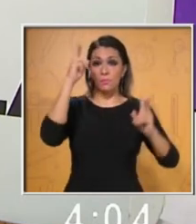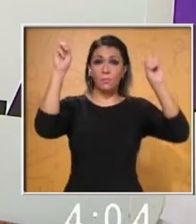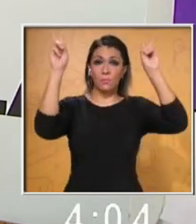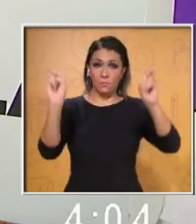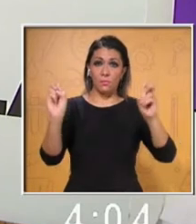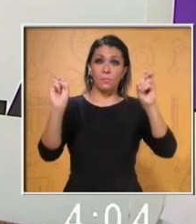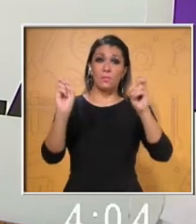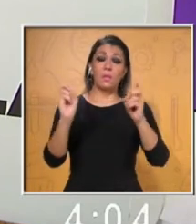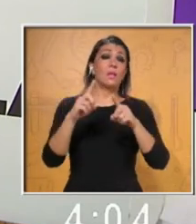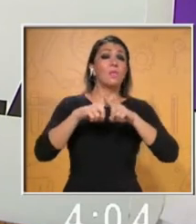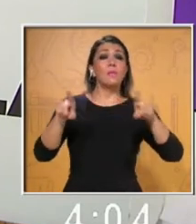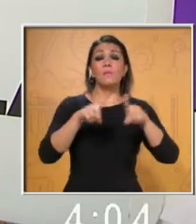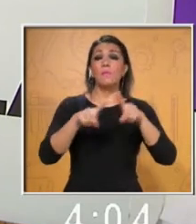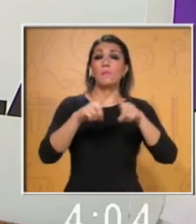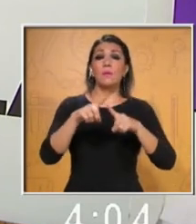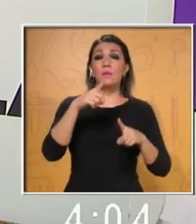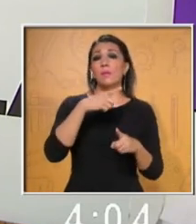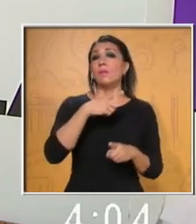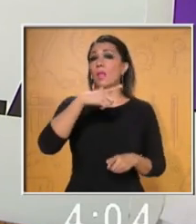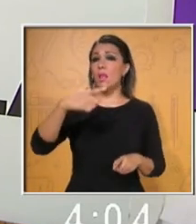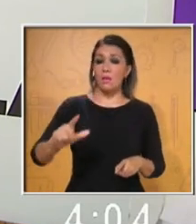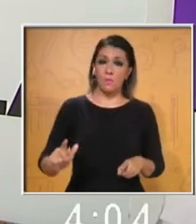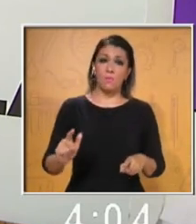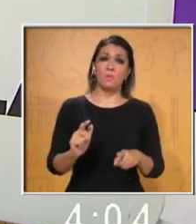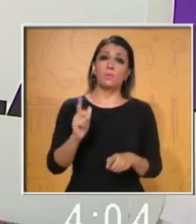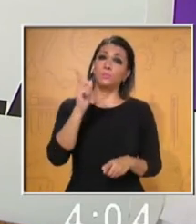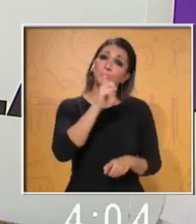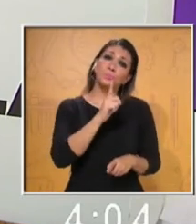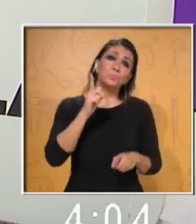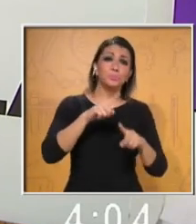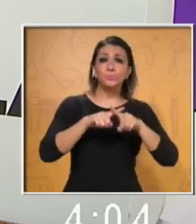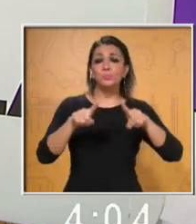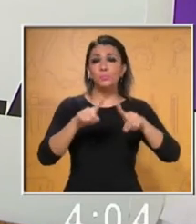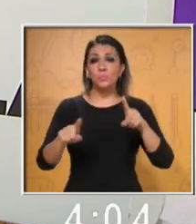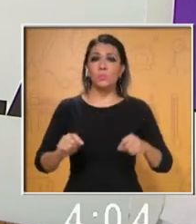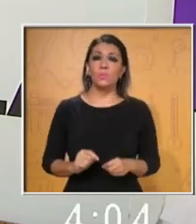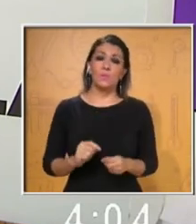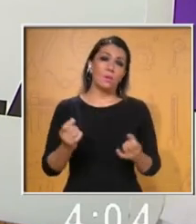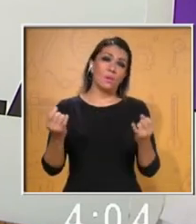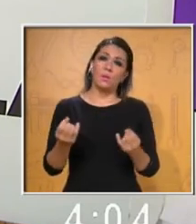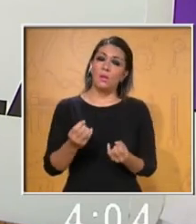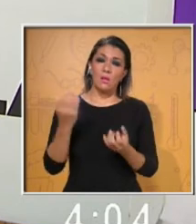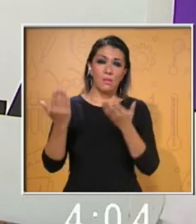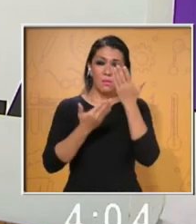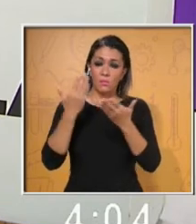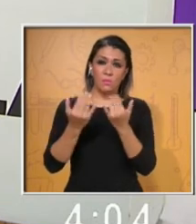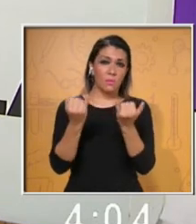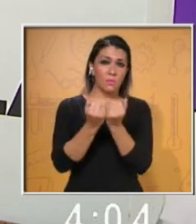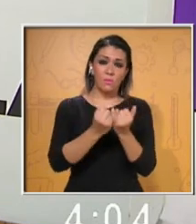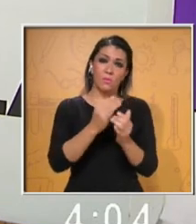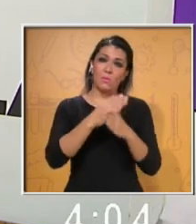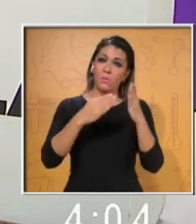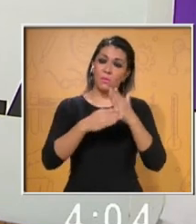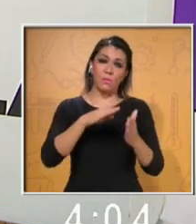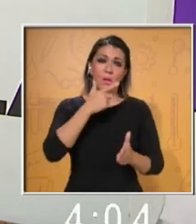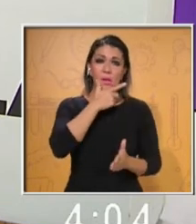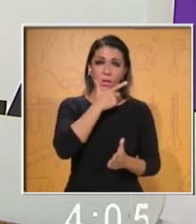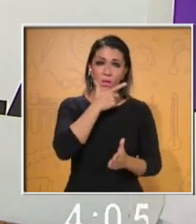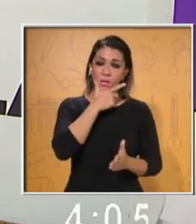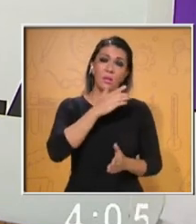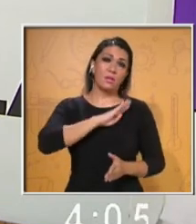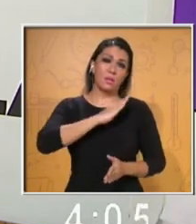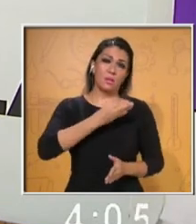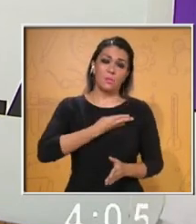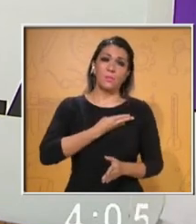diversidad lingüística. Es un tema también que se estudia en las dos materias, tanto en inglés como en español, en el tercer trimestre